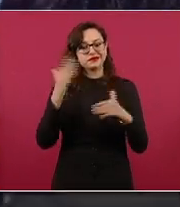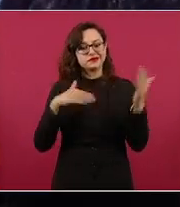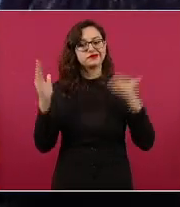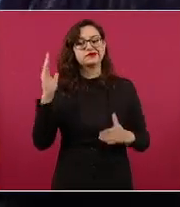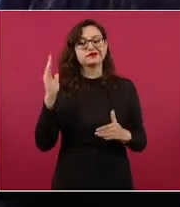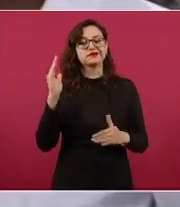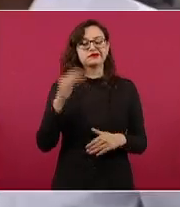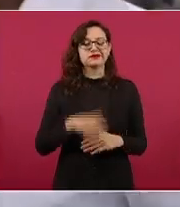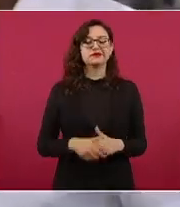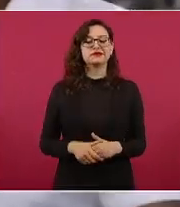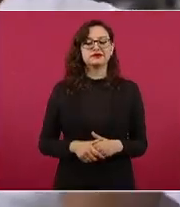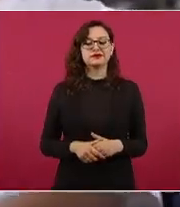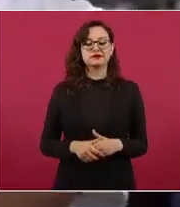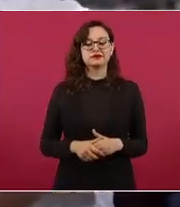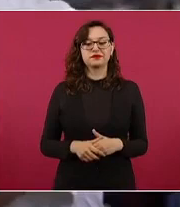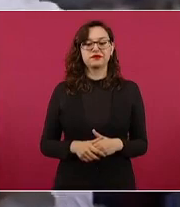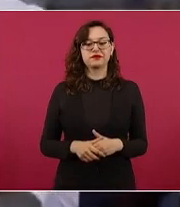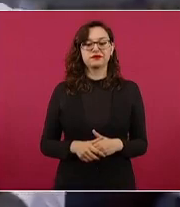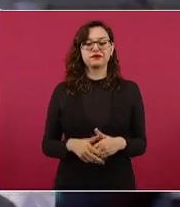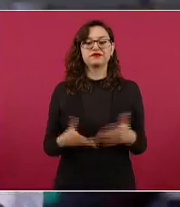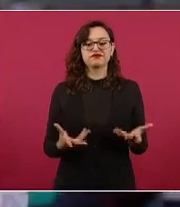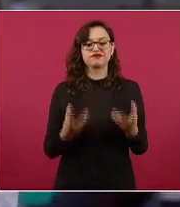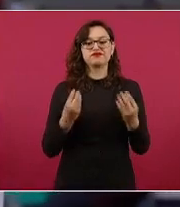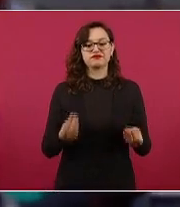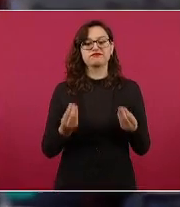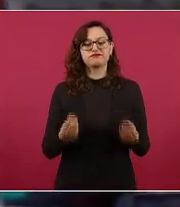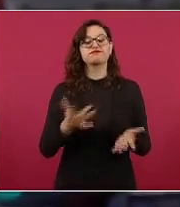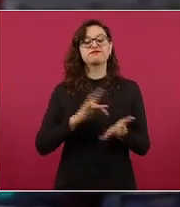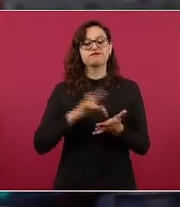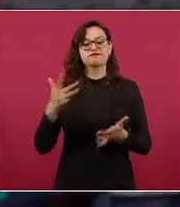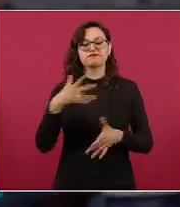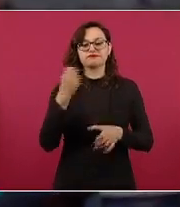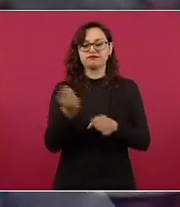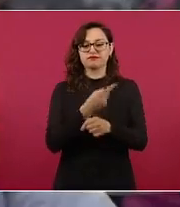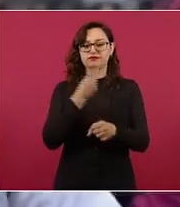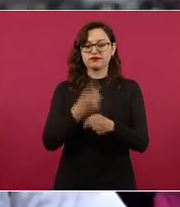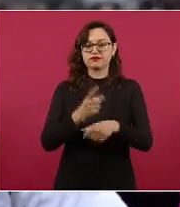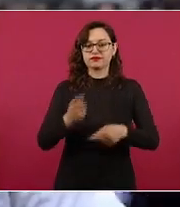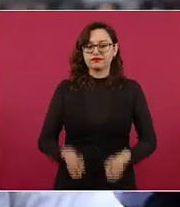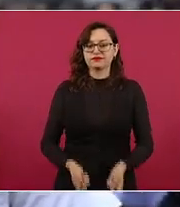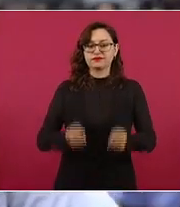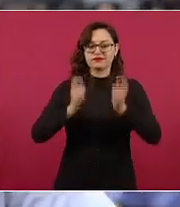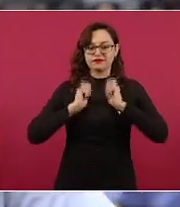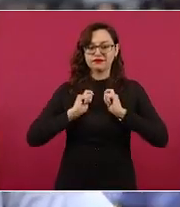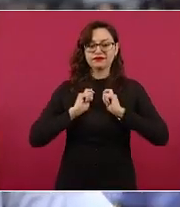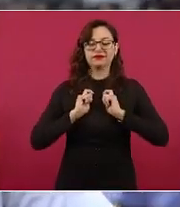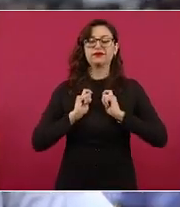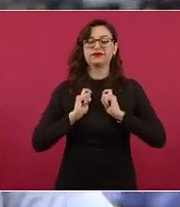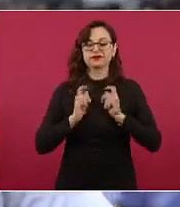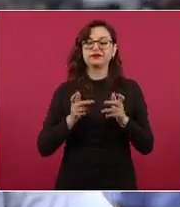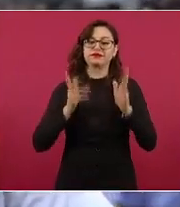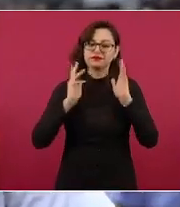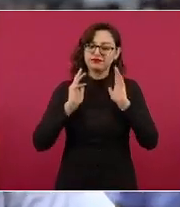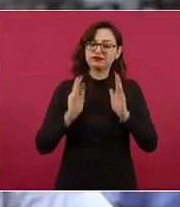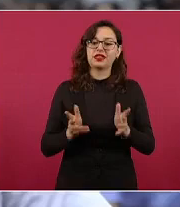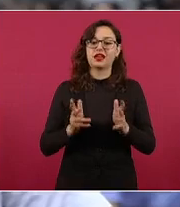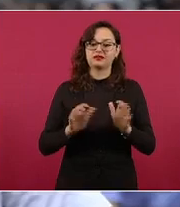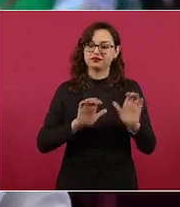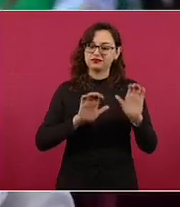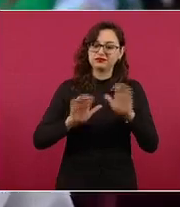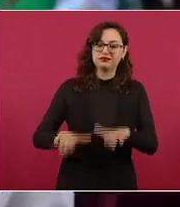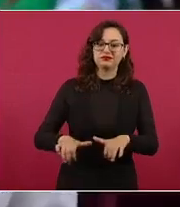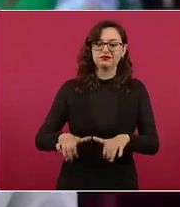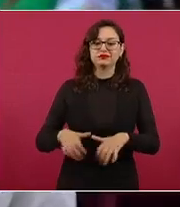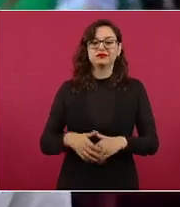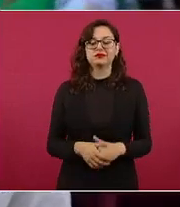para todos los compañeros. Muchas gracias por todo, por estas oportunidades. Pues ya se nos está dando la oportunidad de pertenecer a algo.